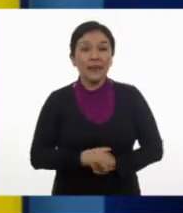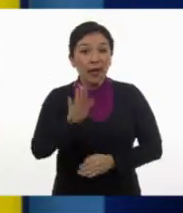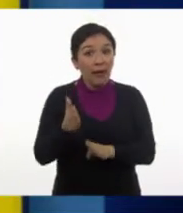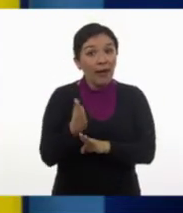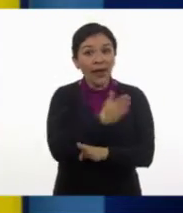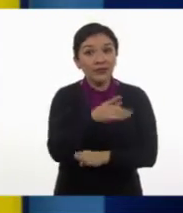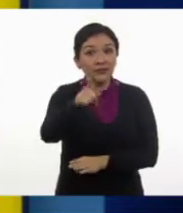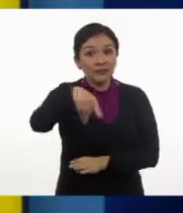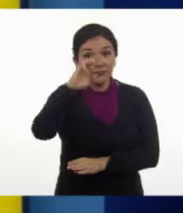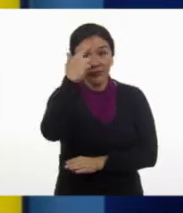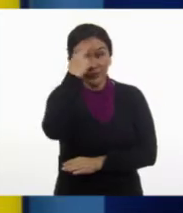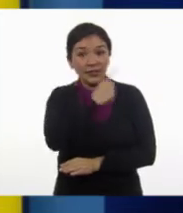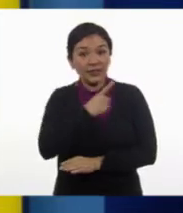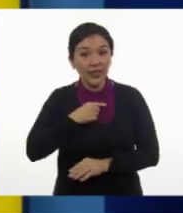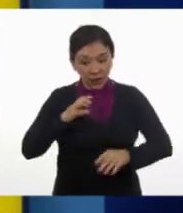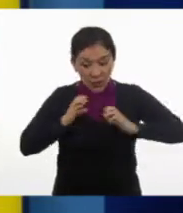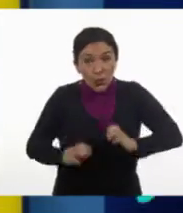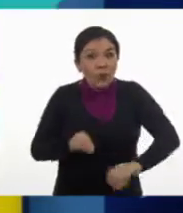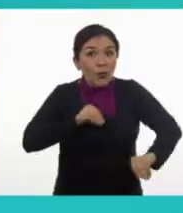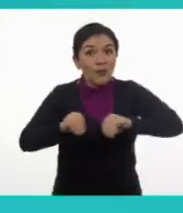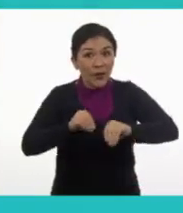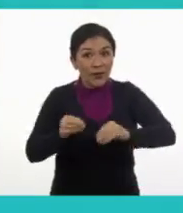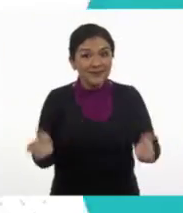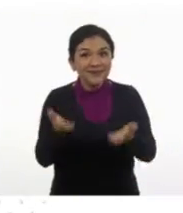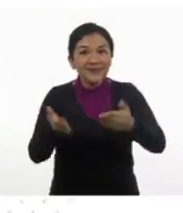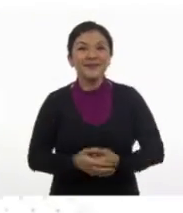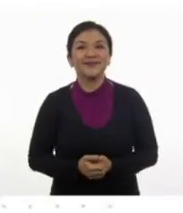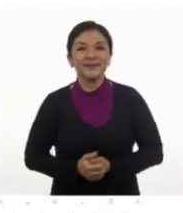Pero antes, vamos a movernos un poco.